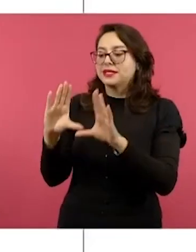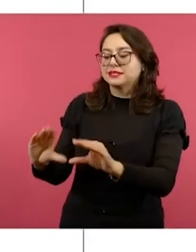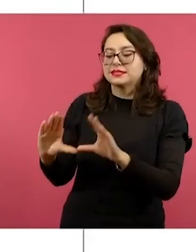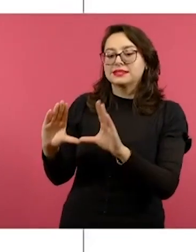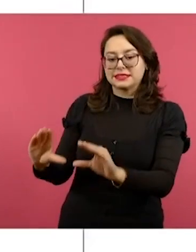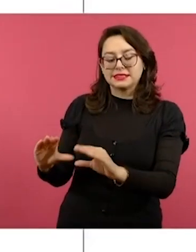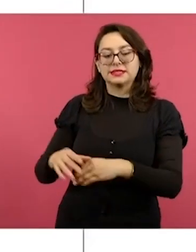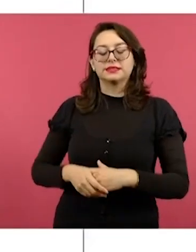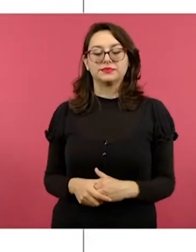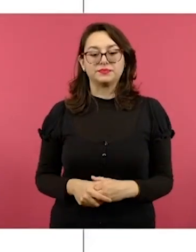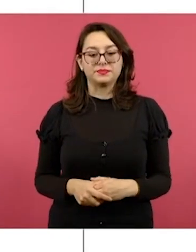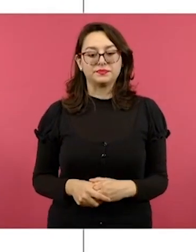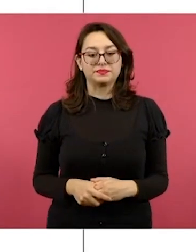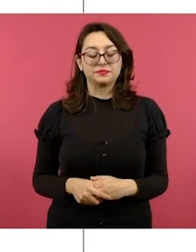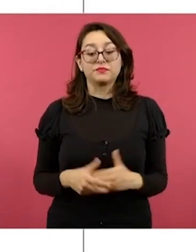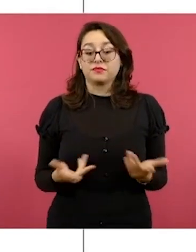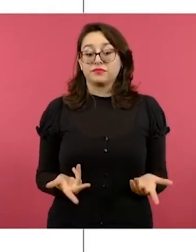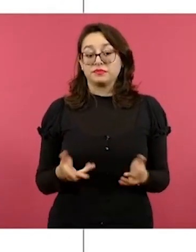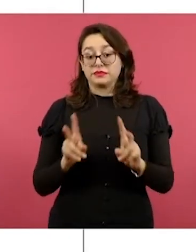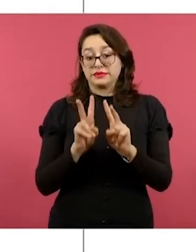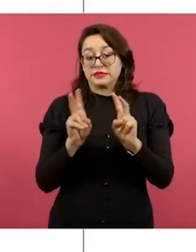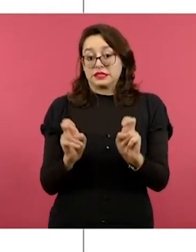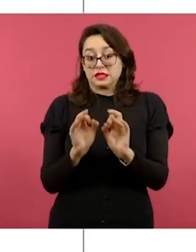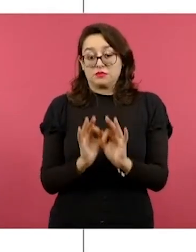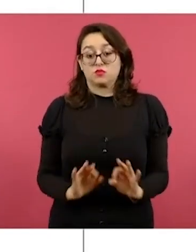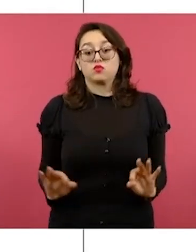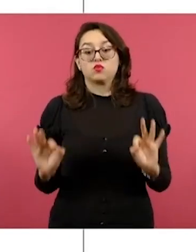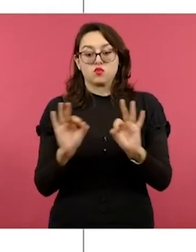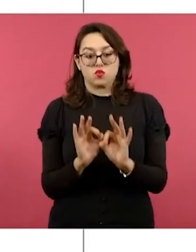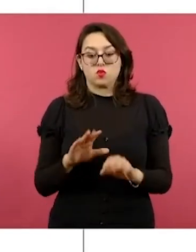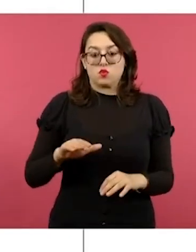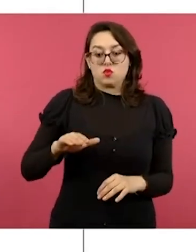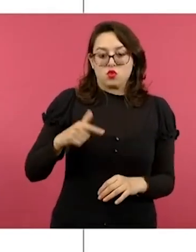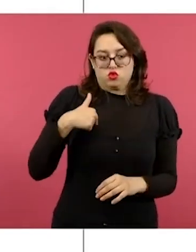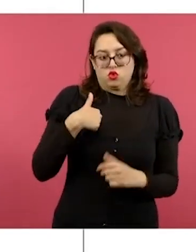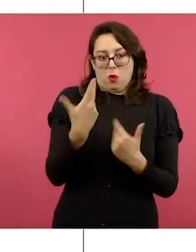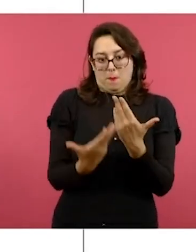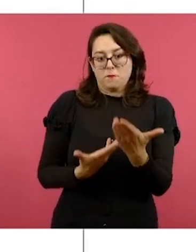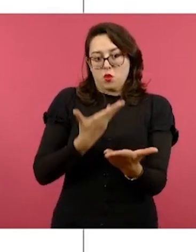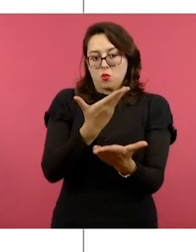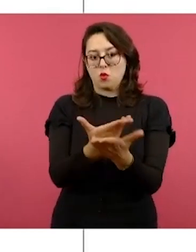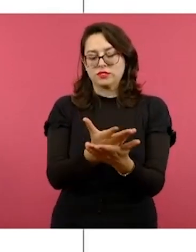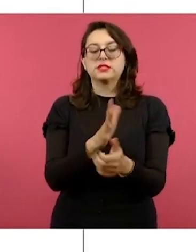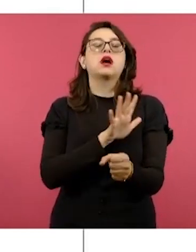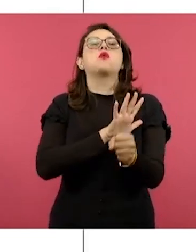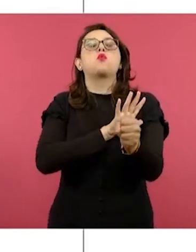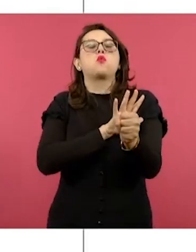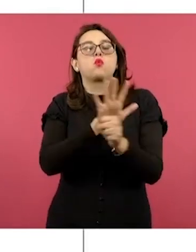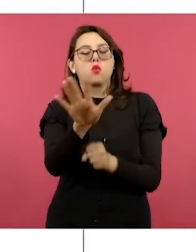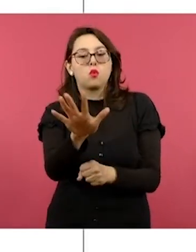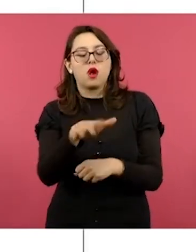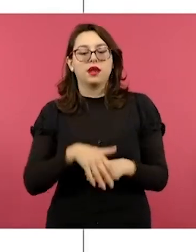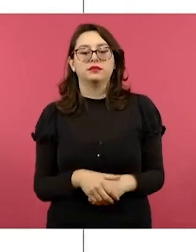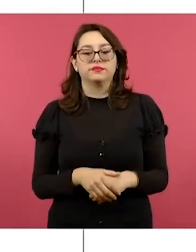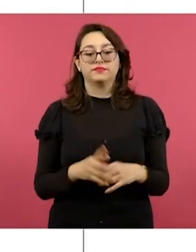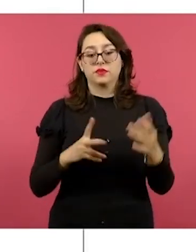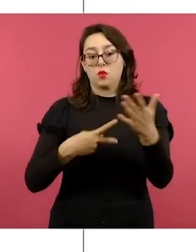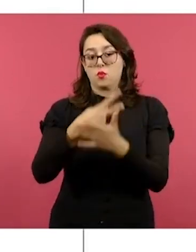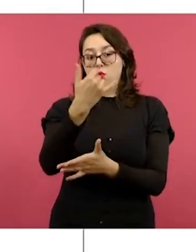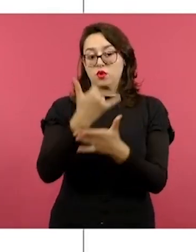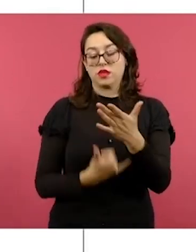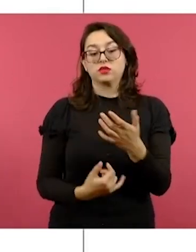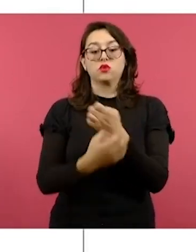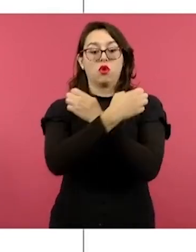tengan. En un caso particular, la propuesta que yo di a los nuevos libros de texto, de manera específica en los proyectos